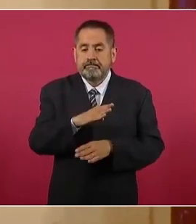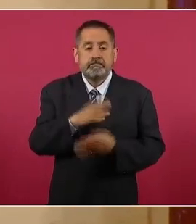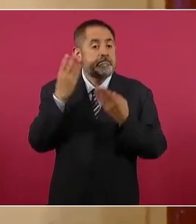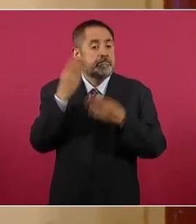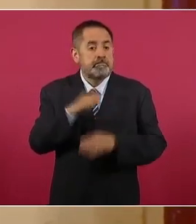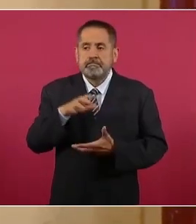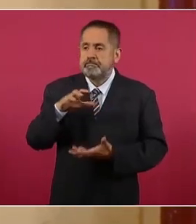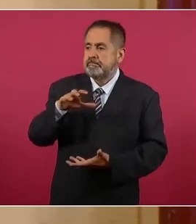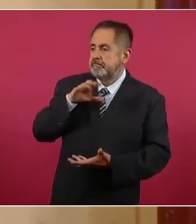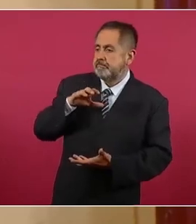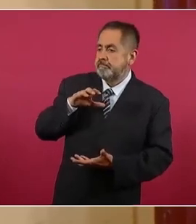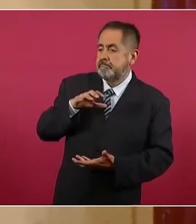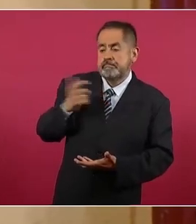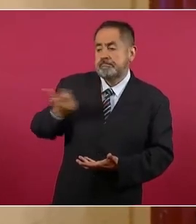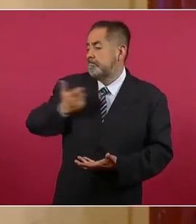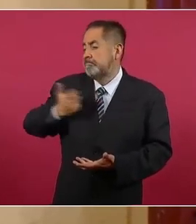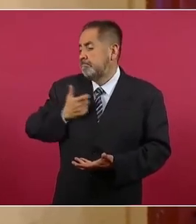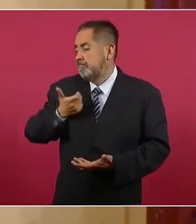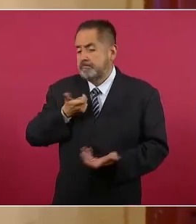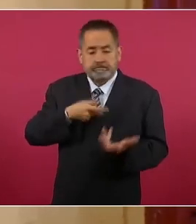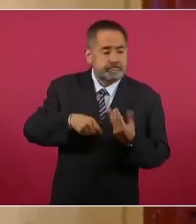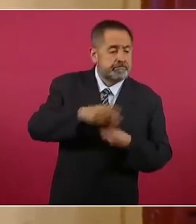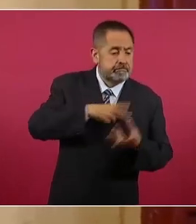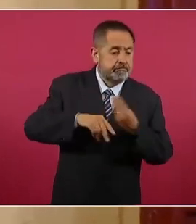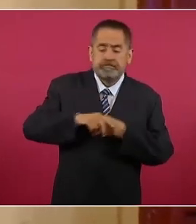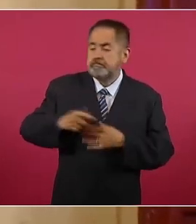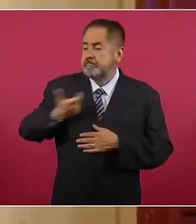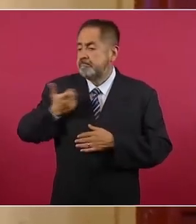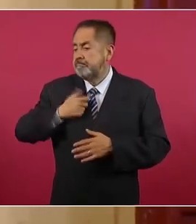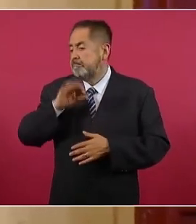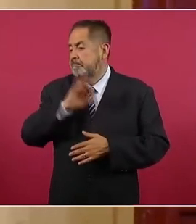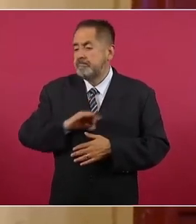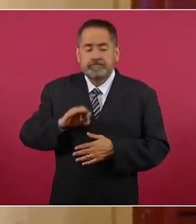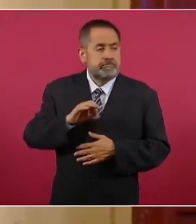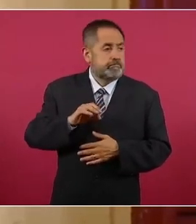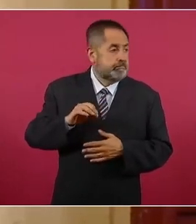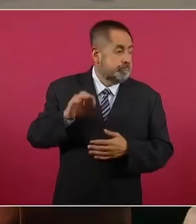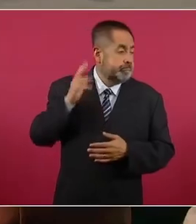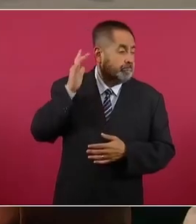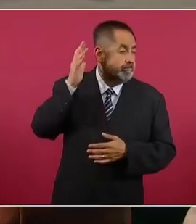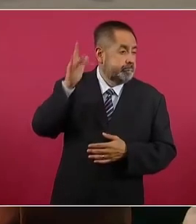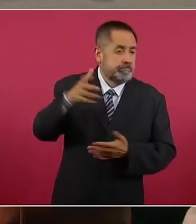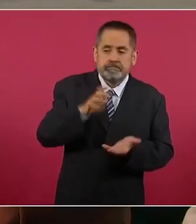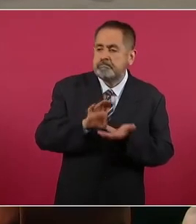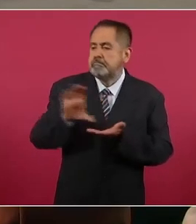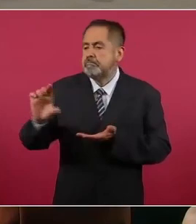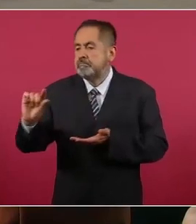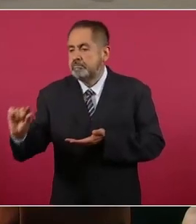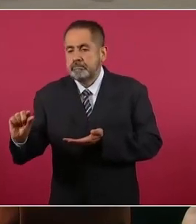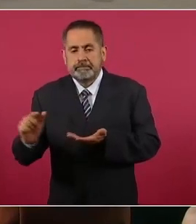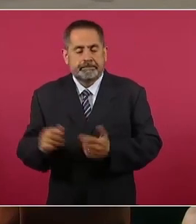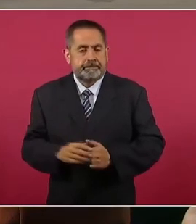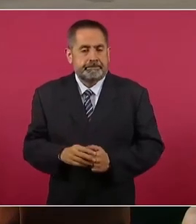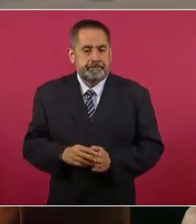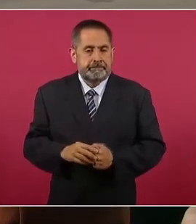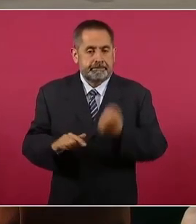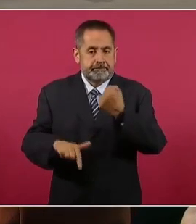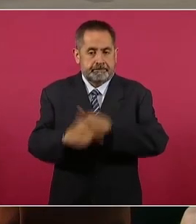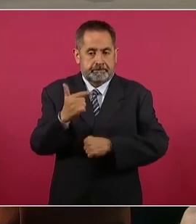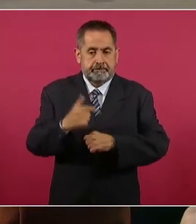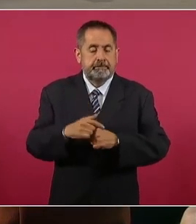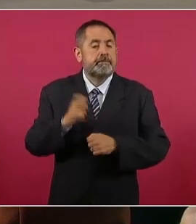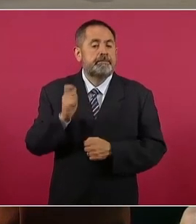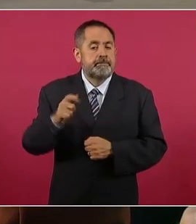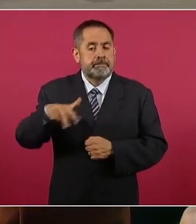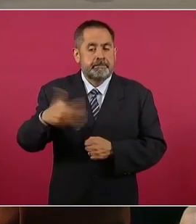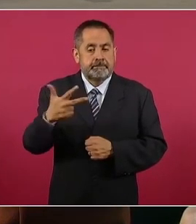los trabajadores pagarán más por sus pensiones, al final recibirán menos. 12. El 13 de septiembre